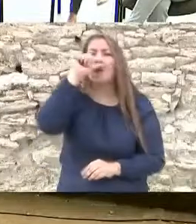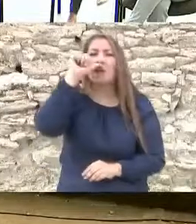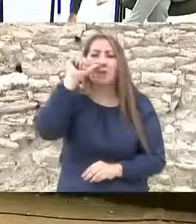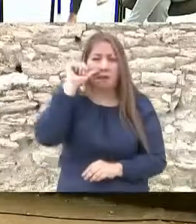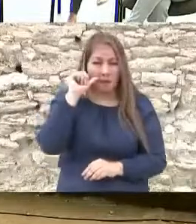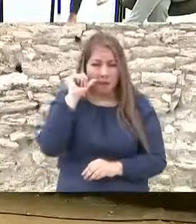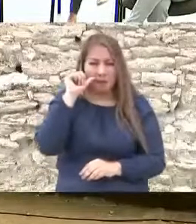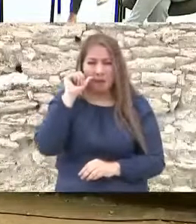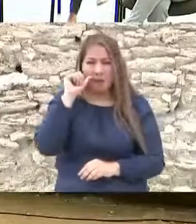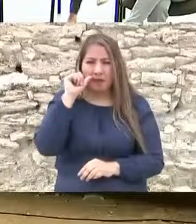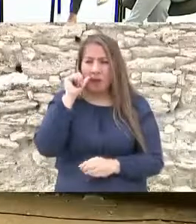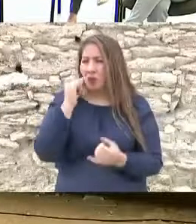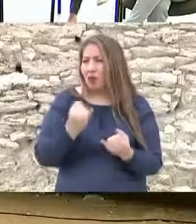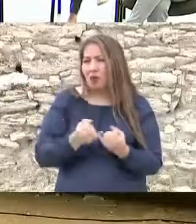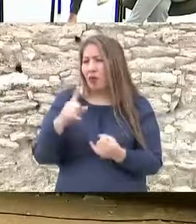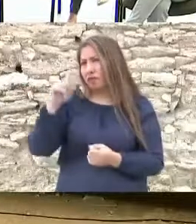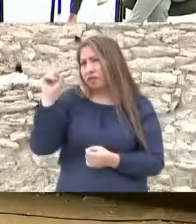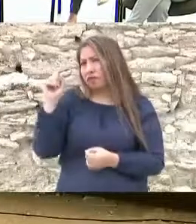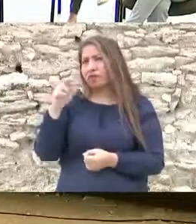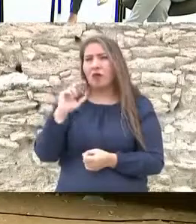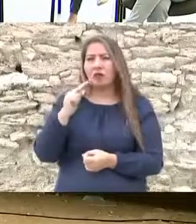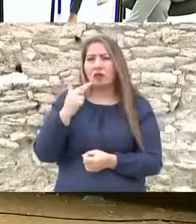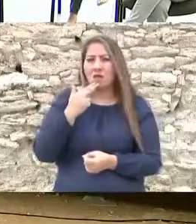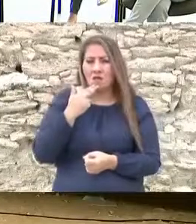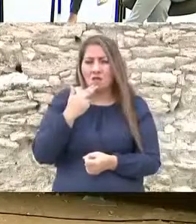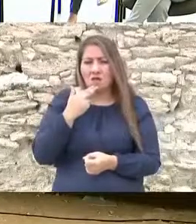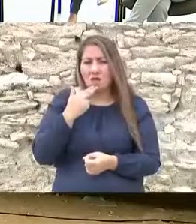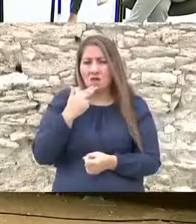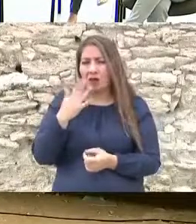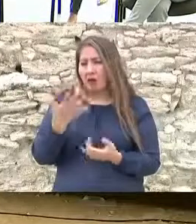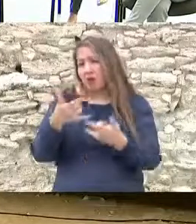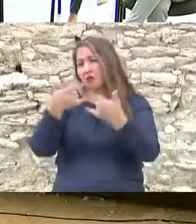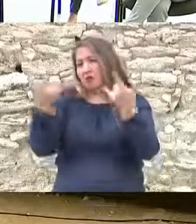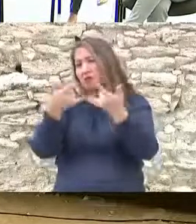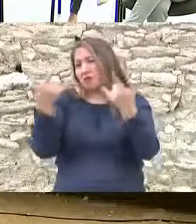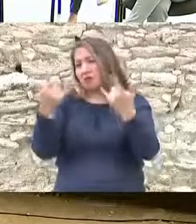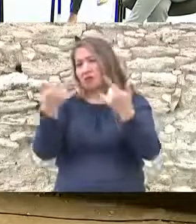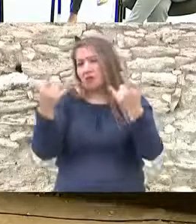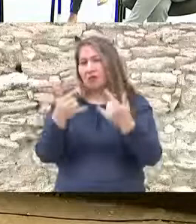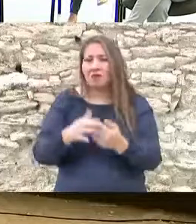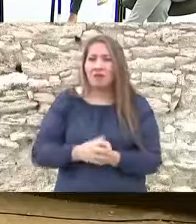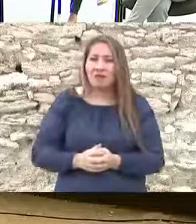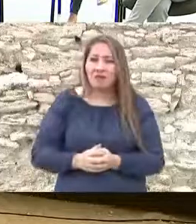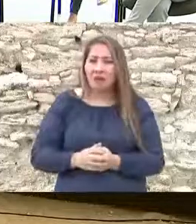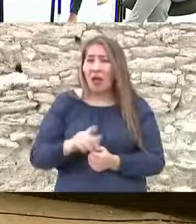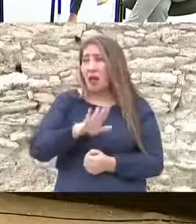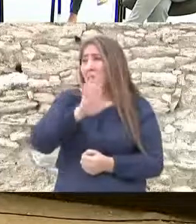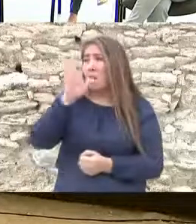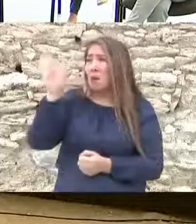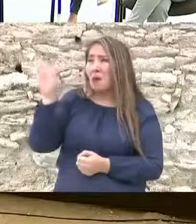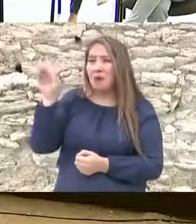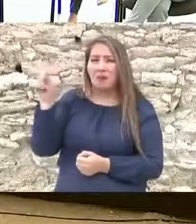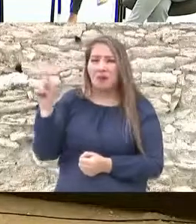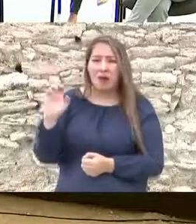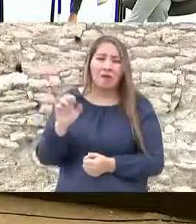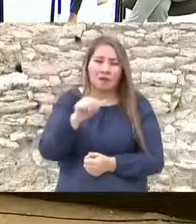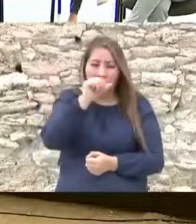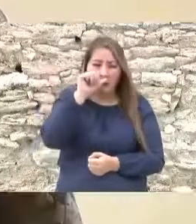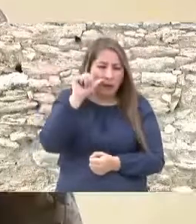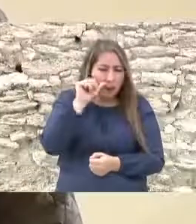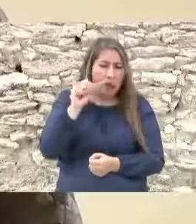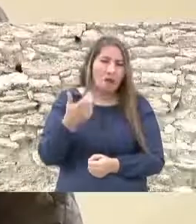también todo México es historia allá estuvimos en Ciudad